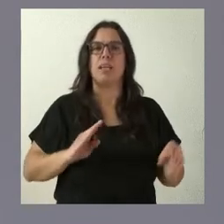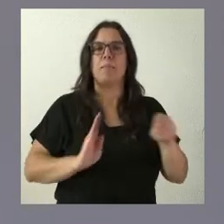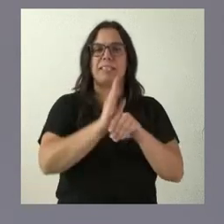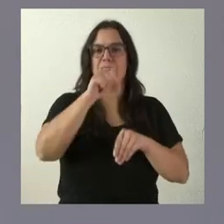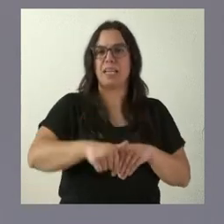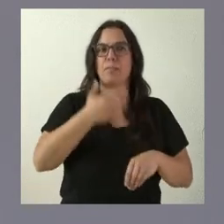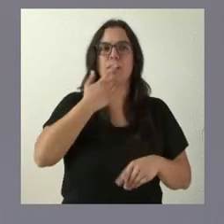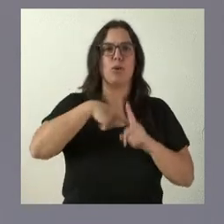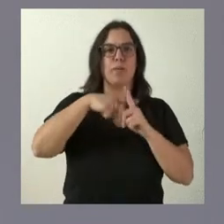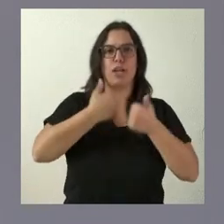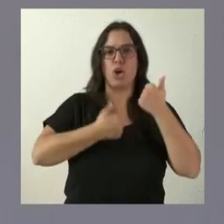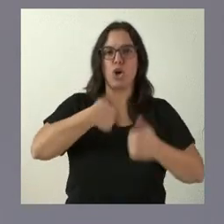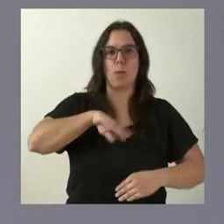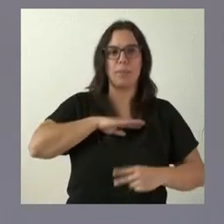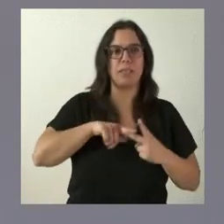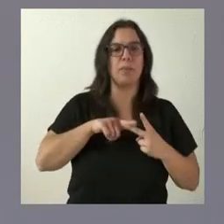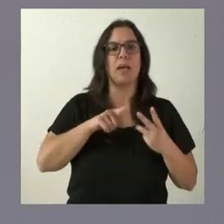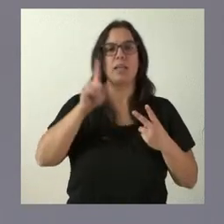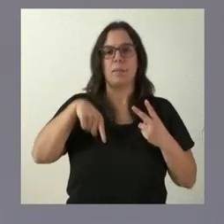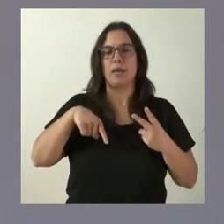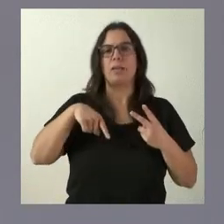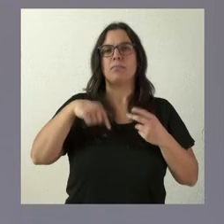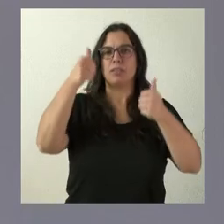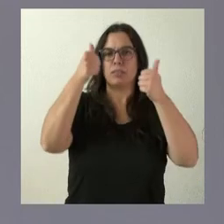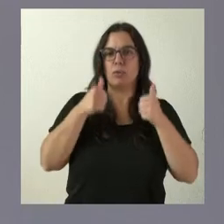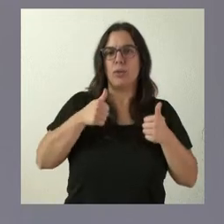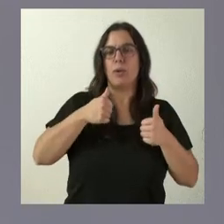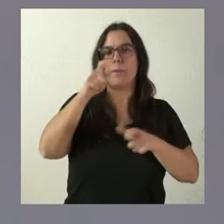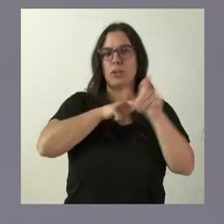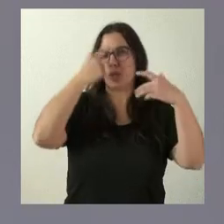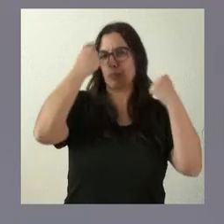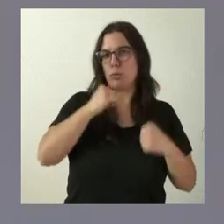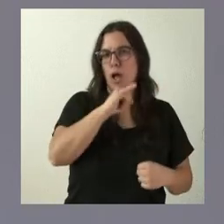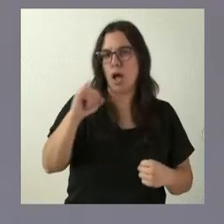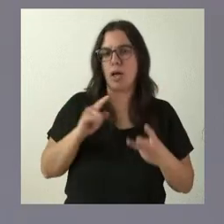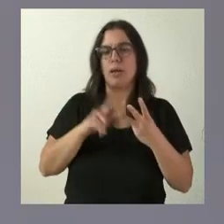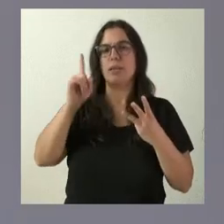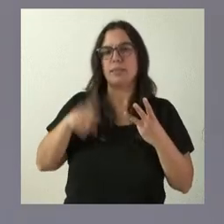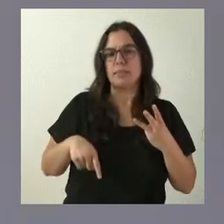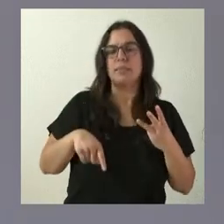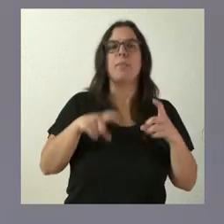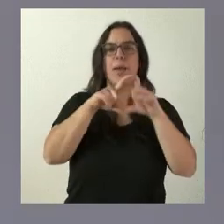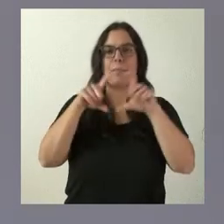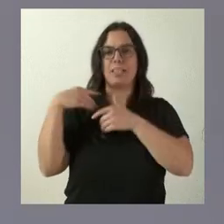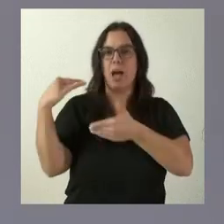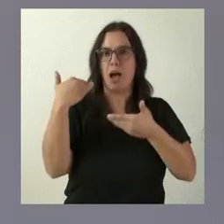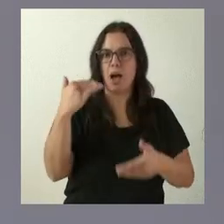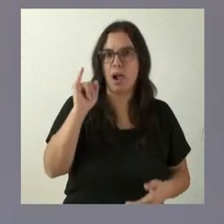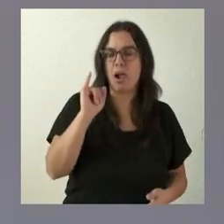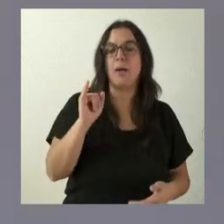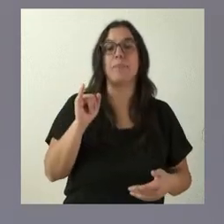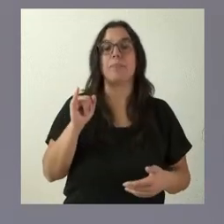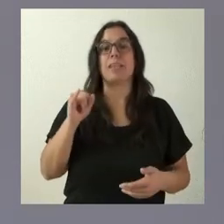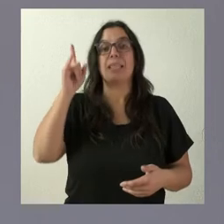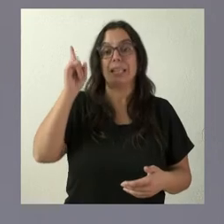de competitividad, la elevada cualificación de los trabajadores en materia del sector, la disposición de un buen número de empresarios y unidades, etcétera, se unen también